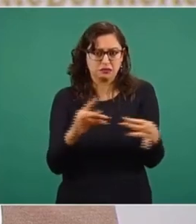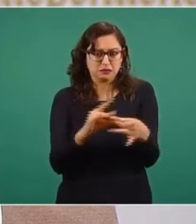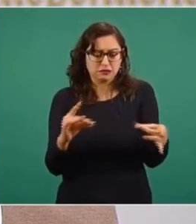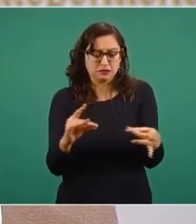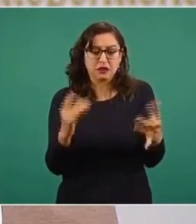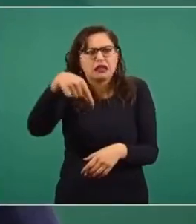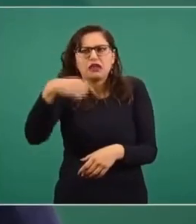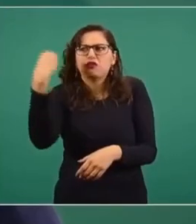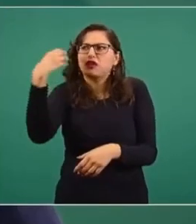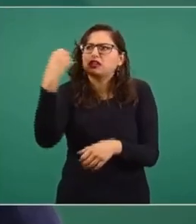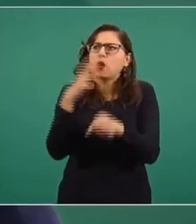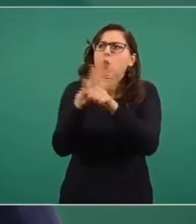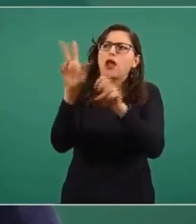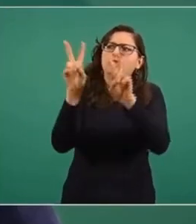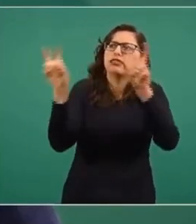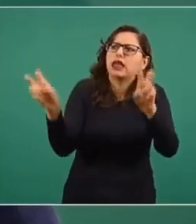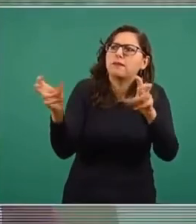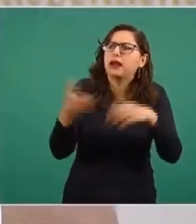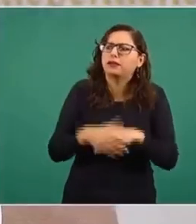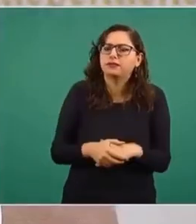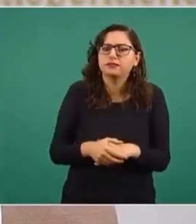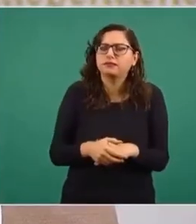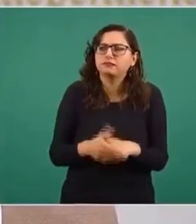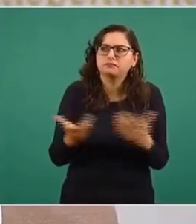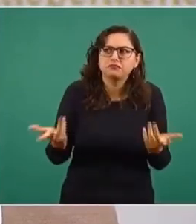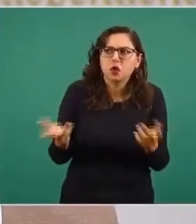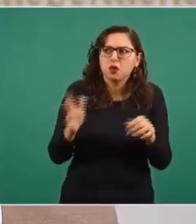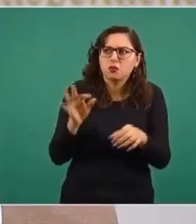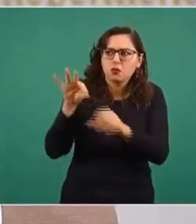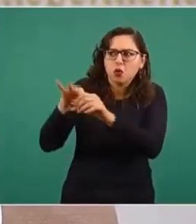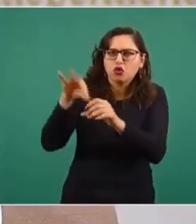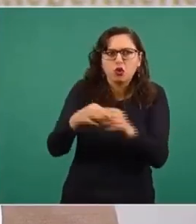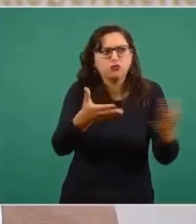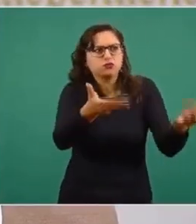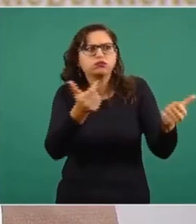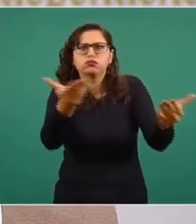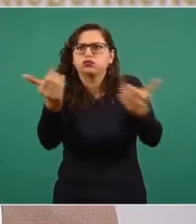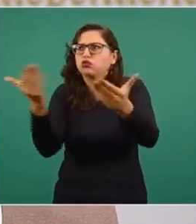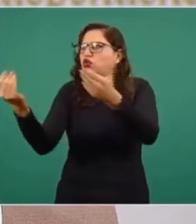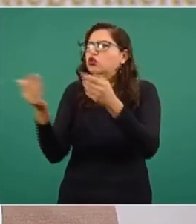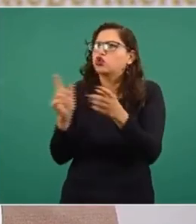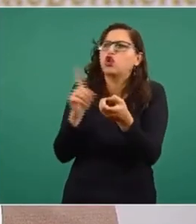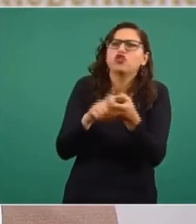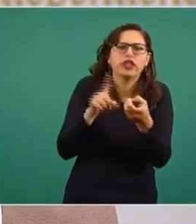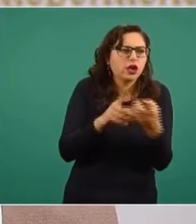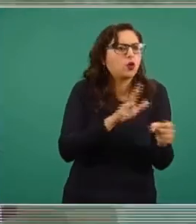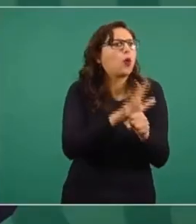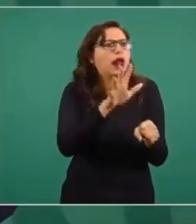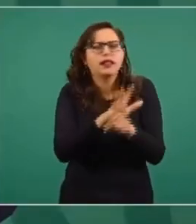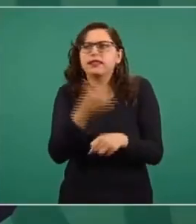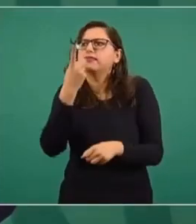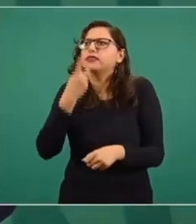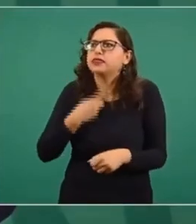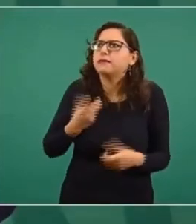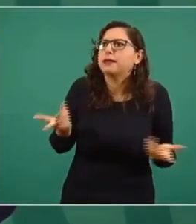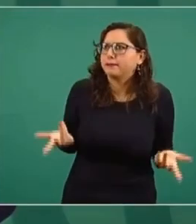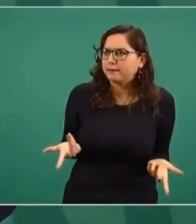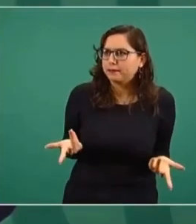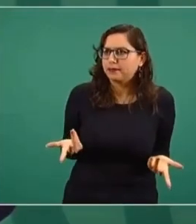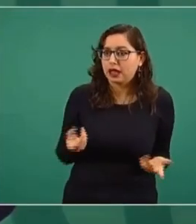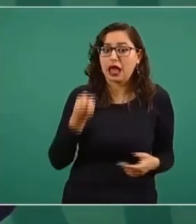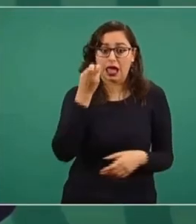pública. Entonces, ahora el INE se tiene que pronunciar sobre esta petición que hace el tribunal electoral.